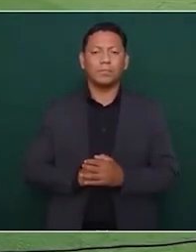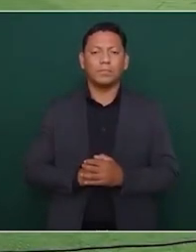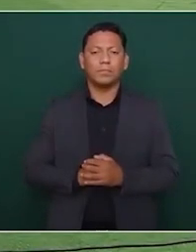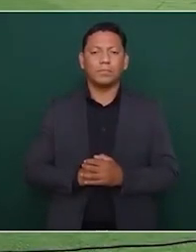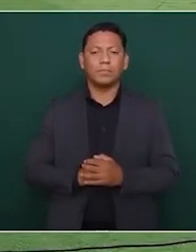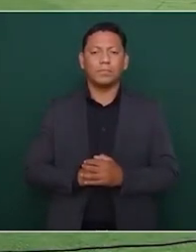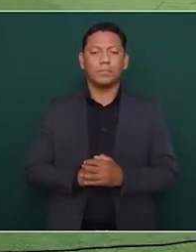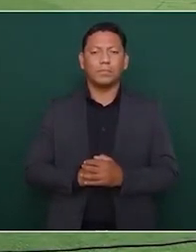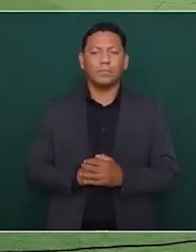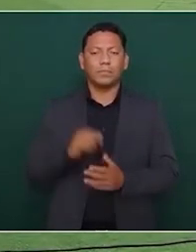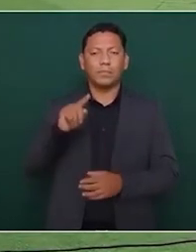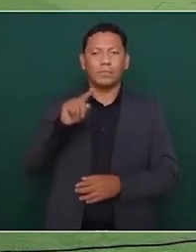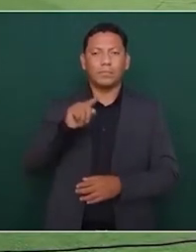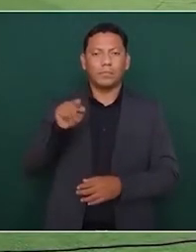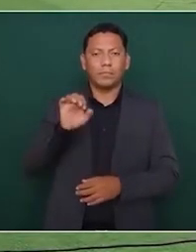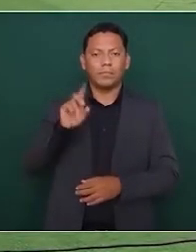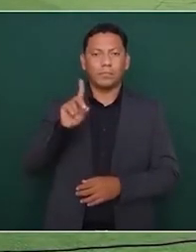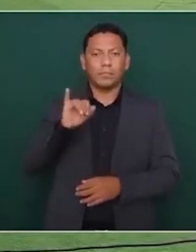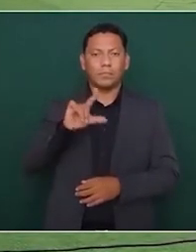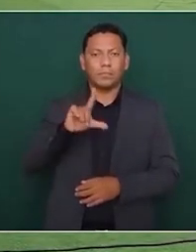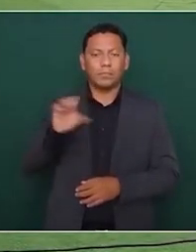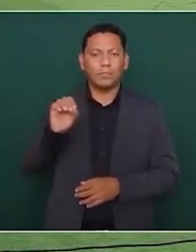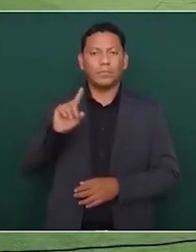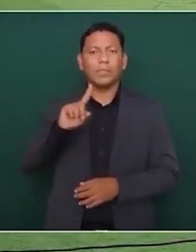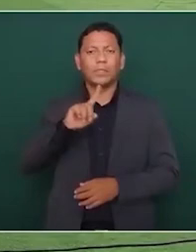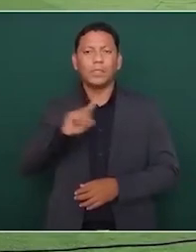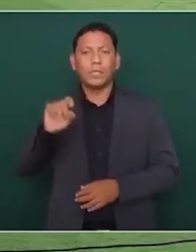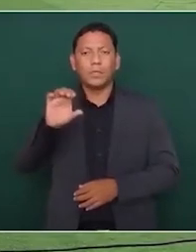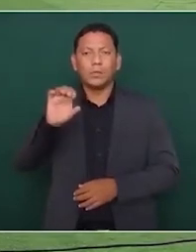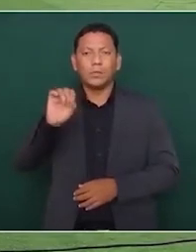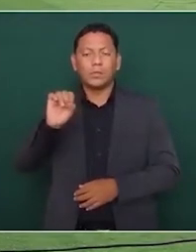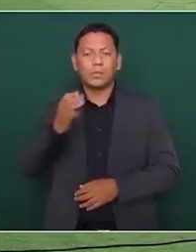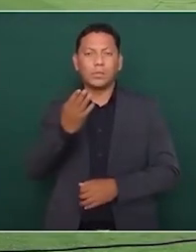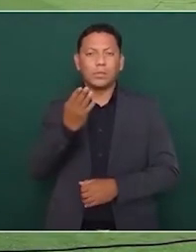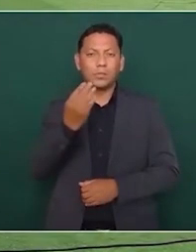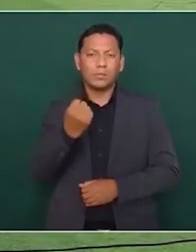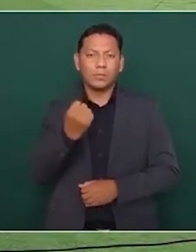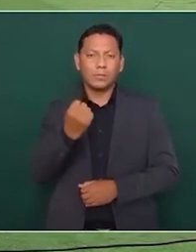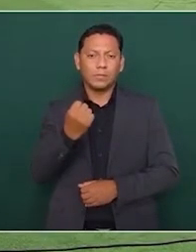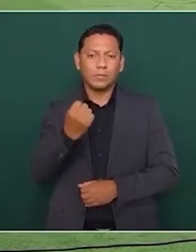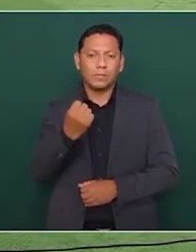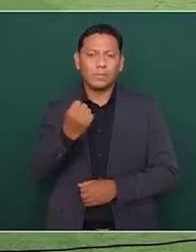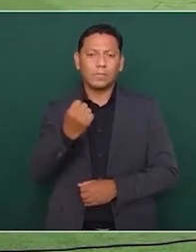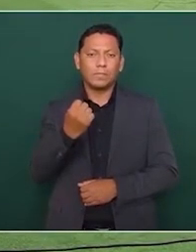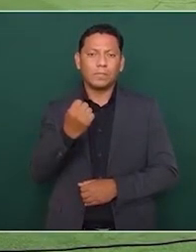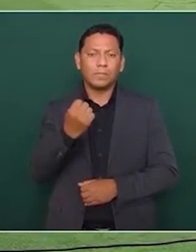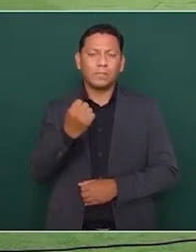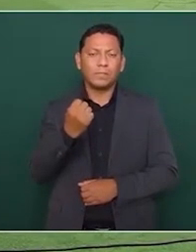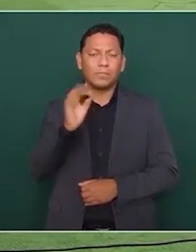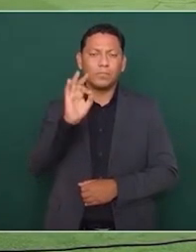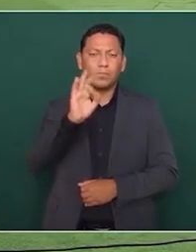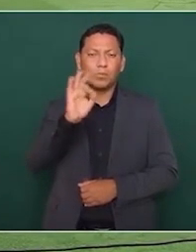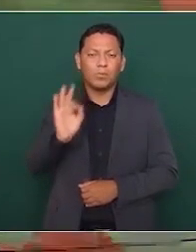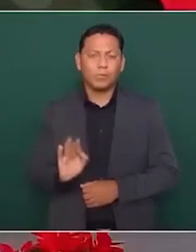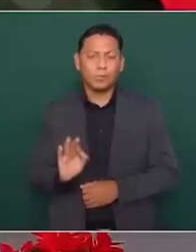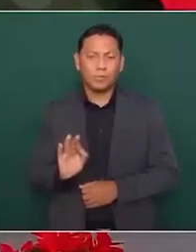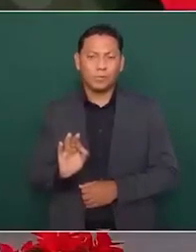Cedillo 169 por ciento